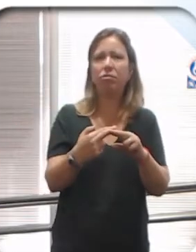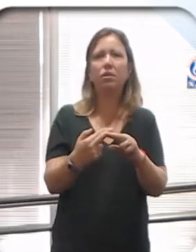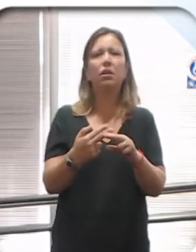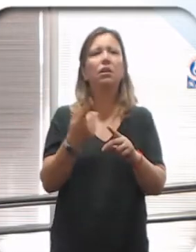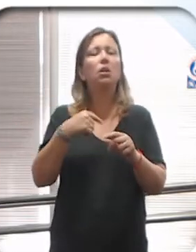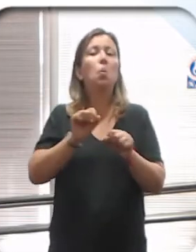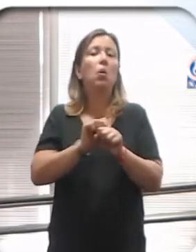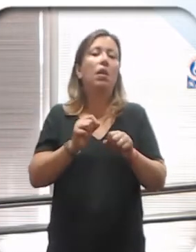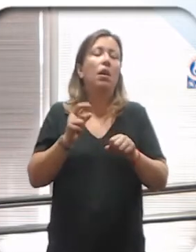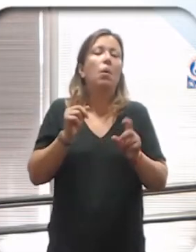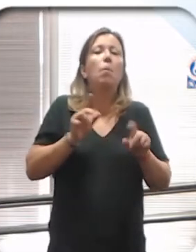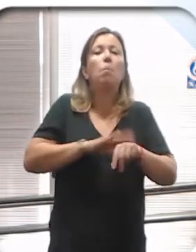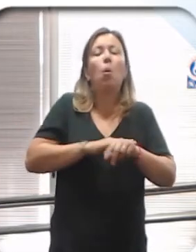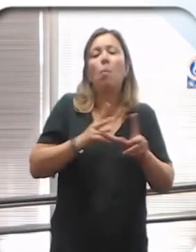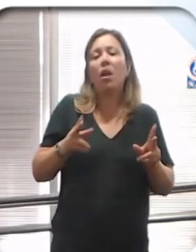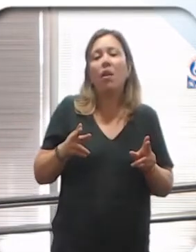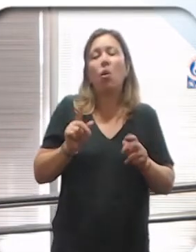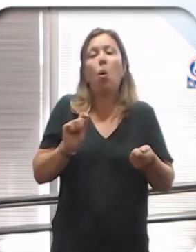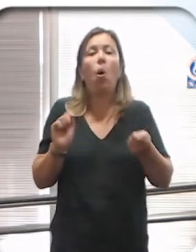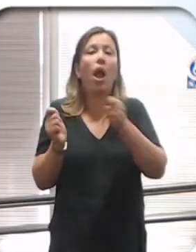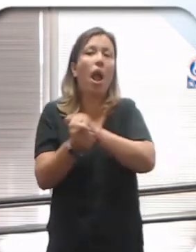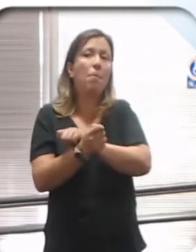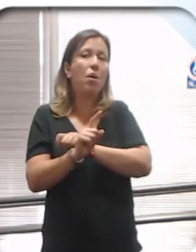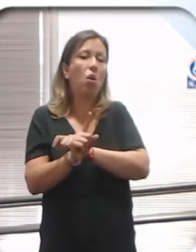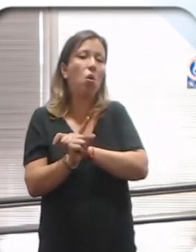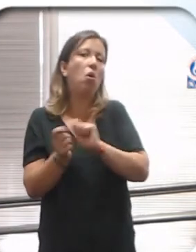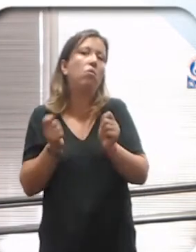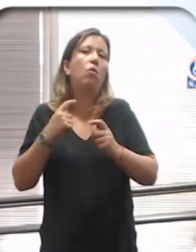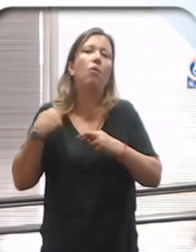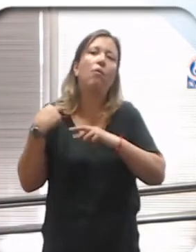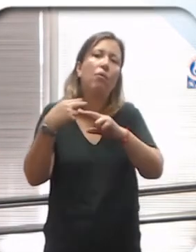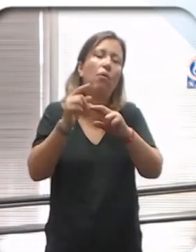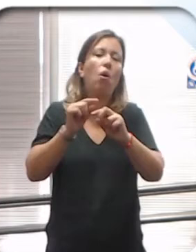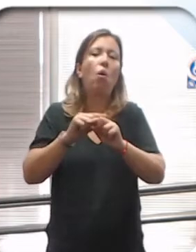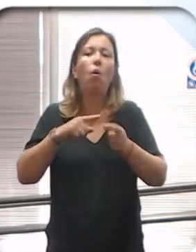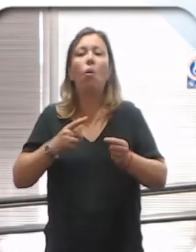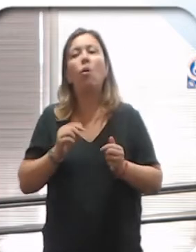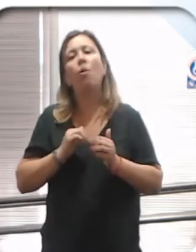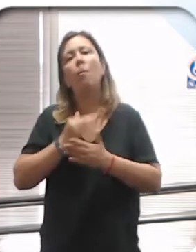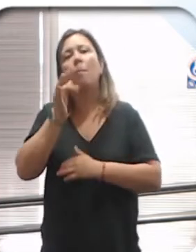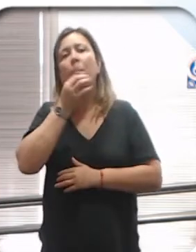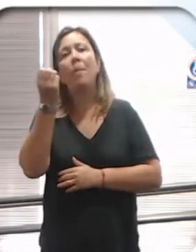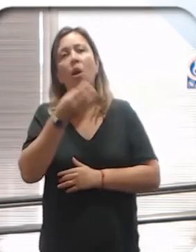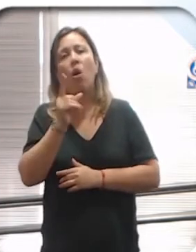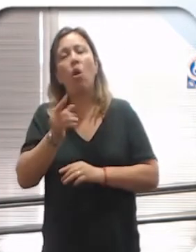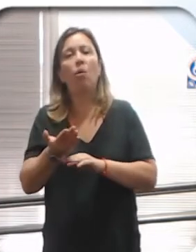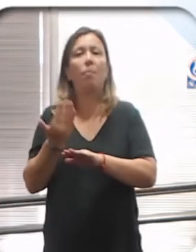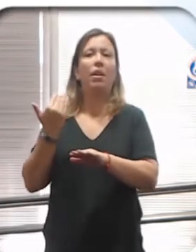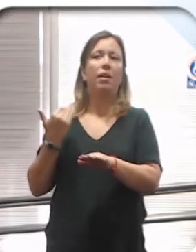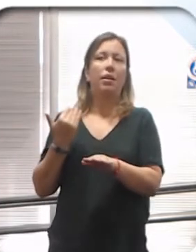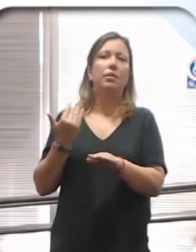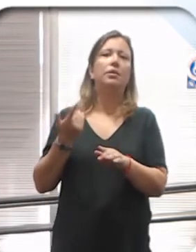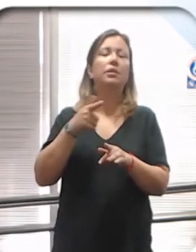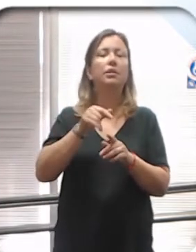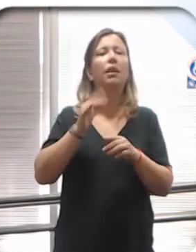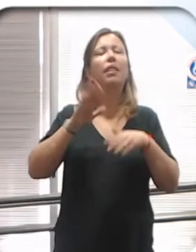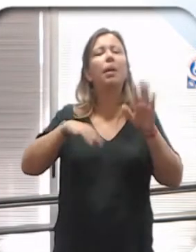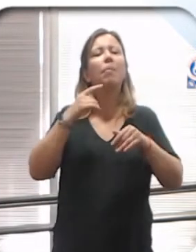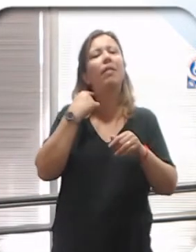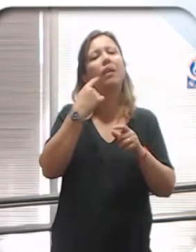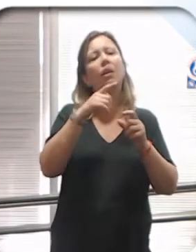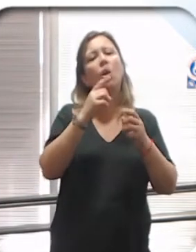ser temporales o permanentes, reversibles o irreversibles, progresivas o regresivas. Y se van a clasificar estas posibles